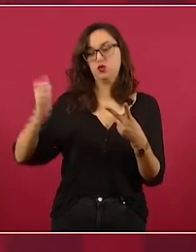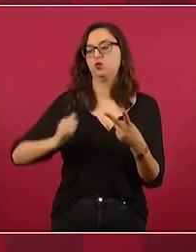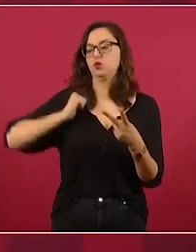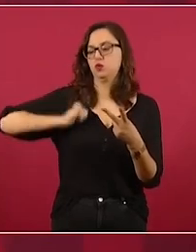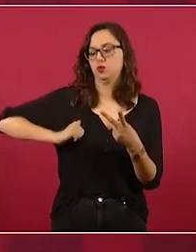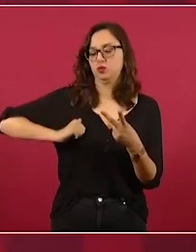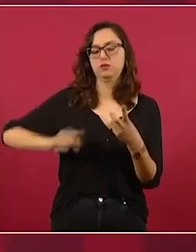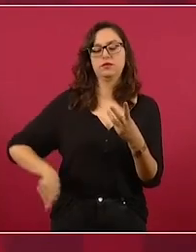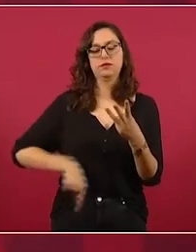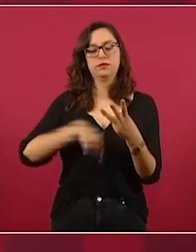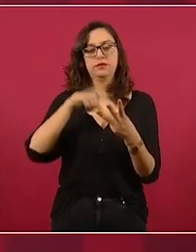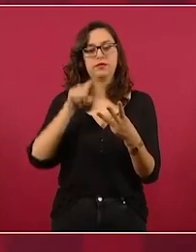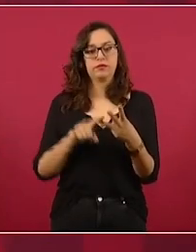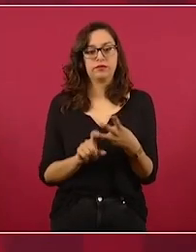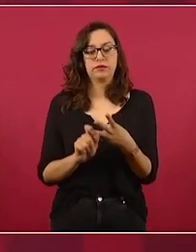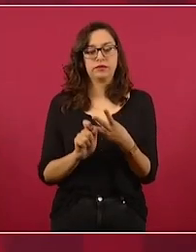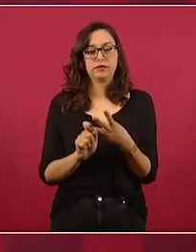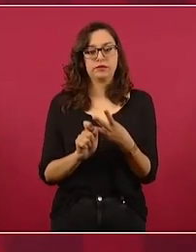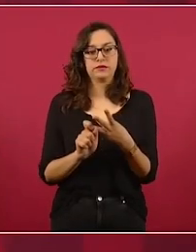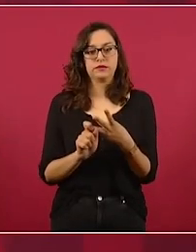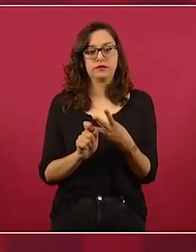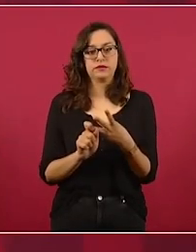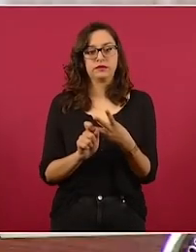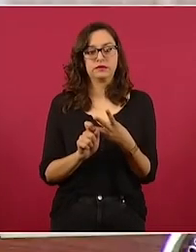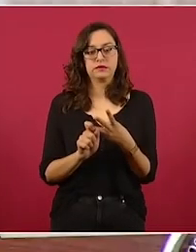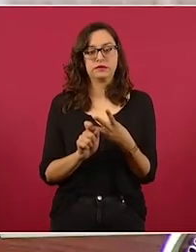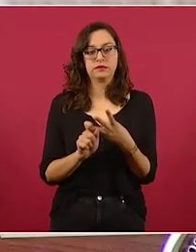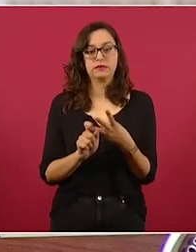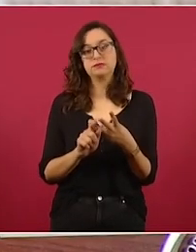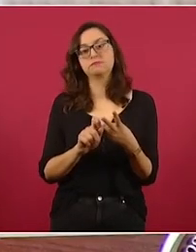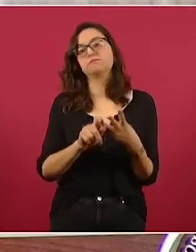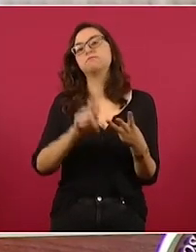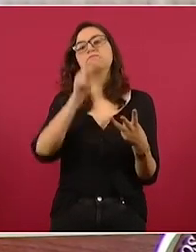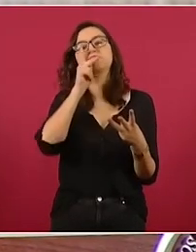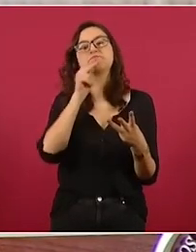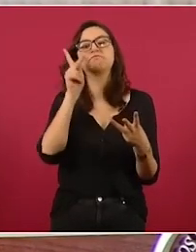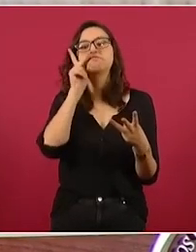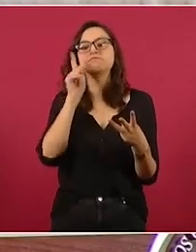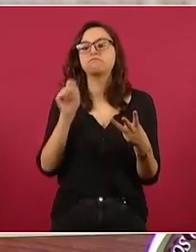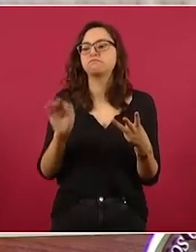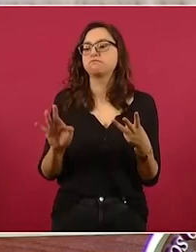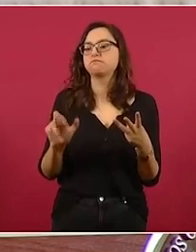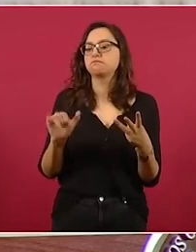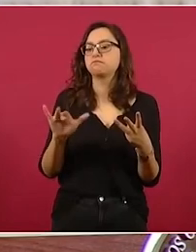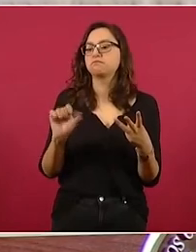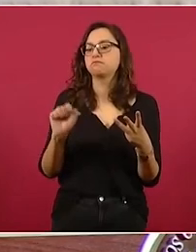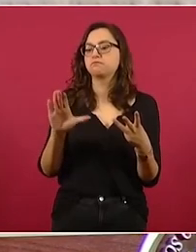y que el papa Francisco, los tres,